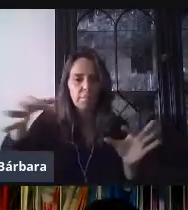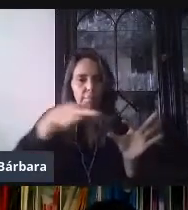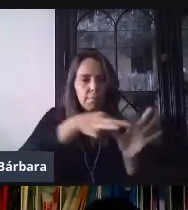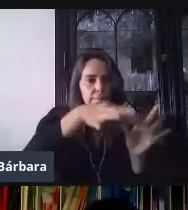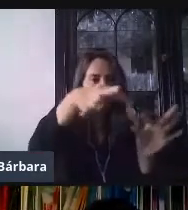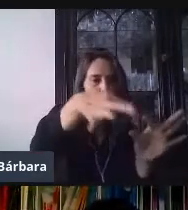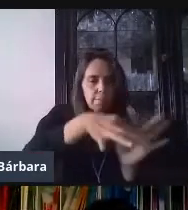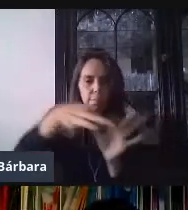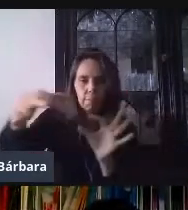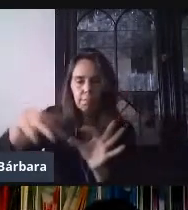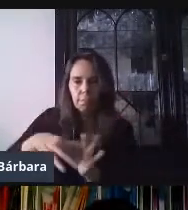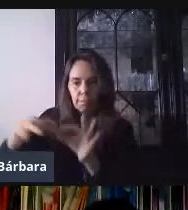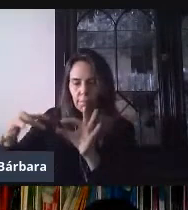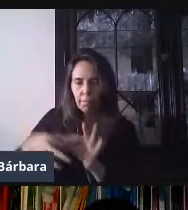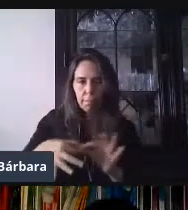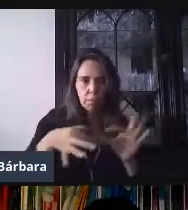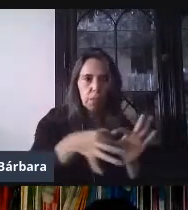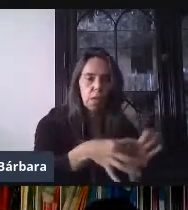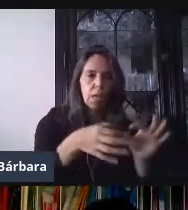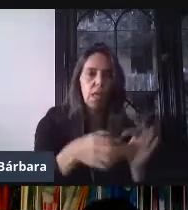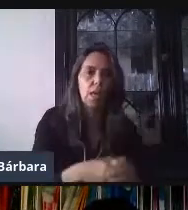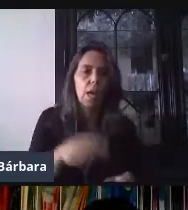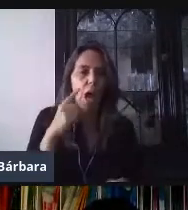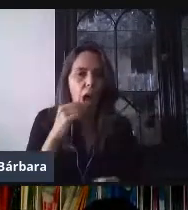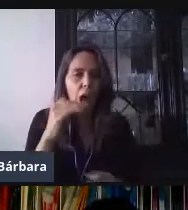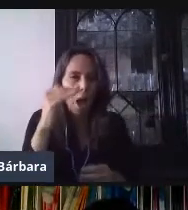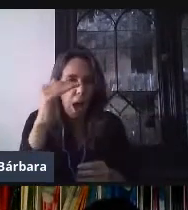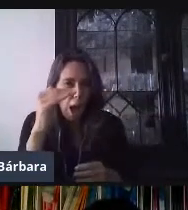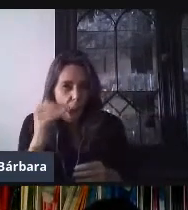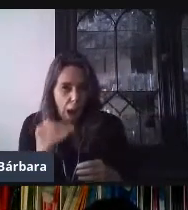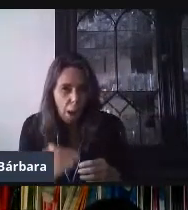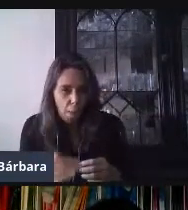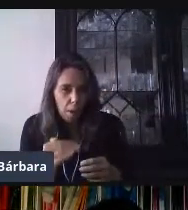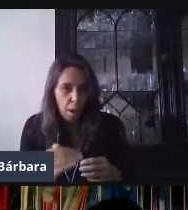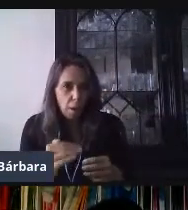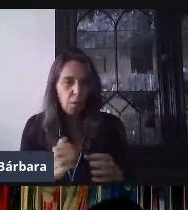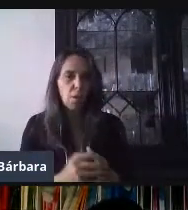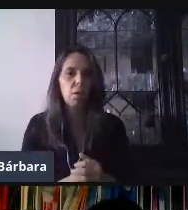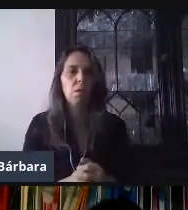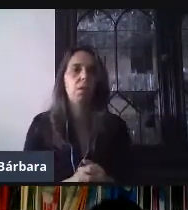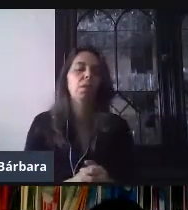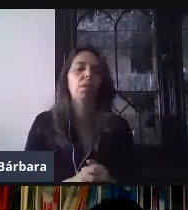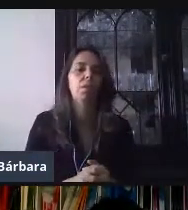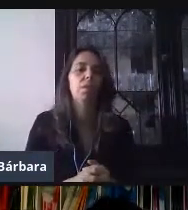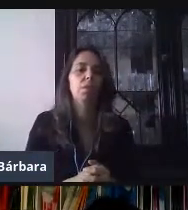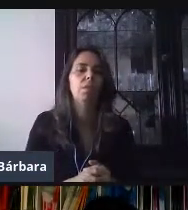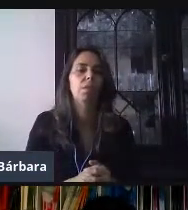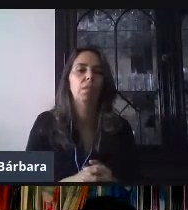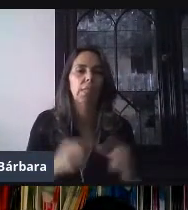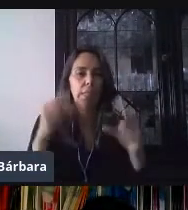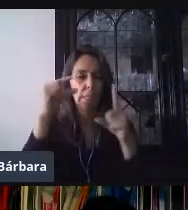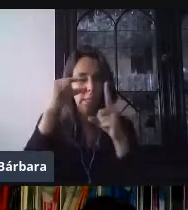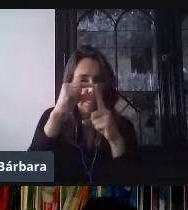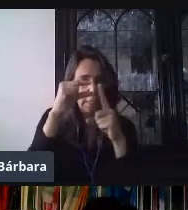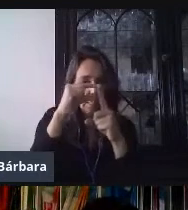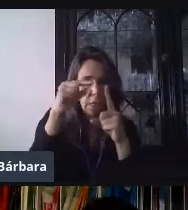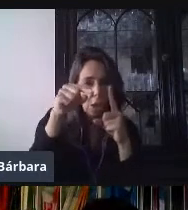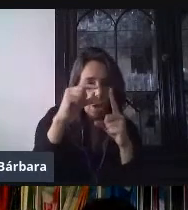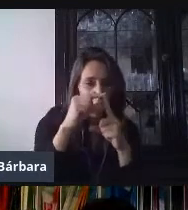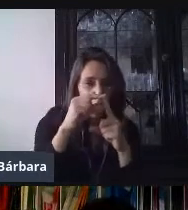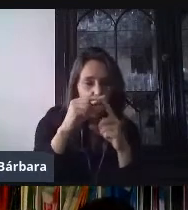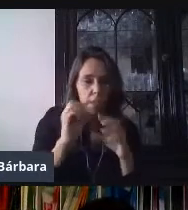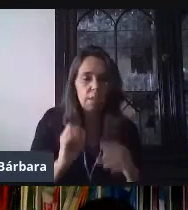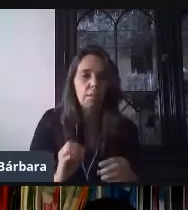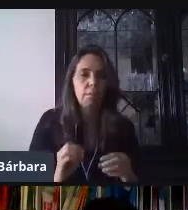y en la parte inferior de mi pantallita donde agregué el correo, me va a aparecer este botón que dice agregar